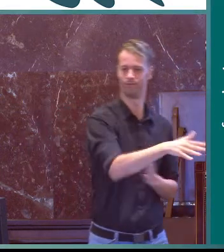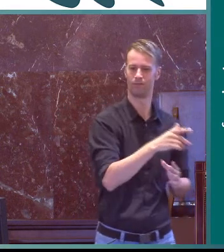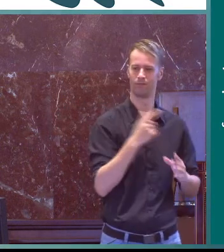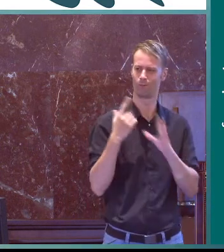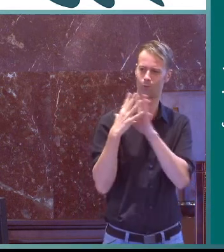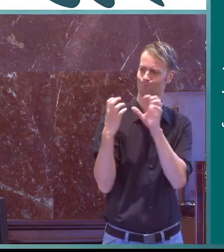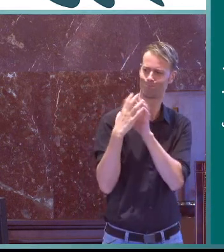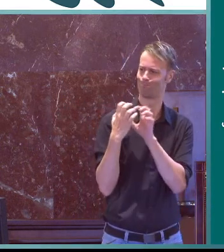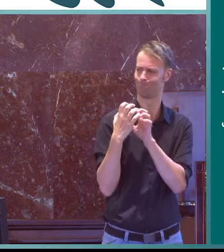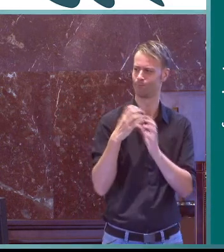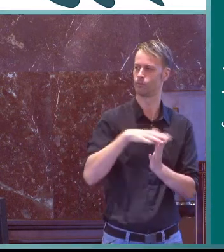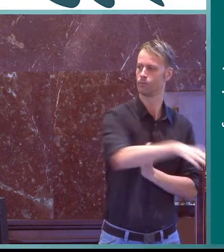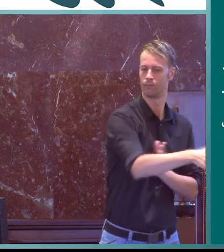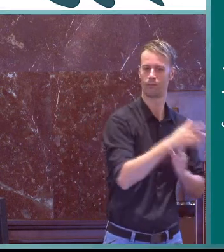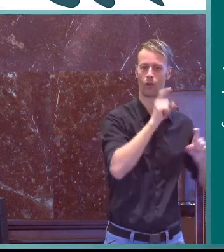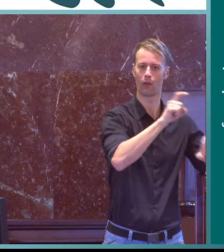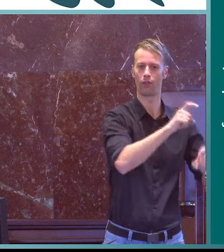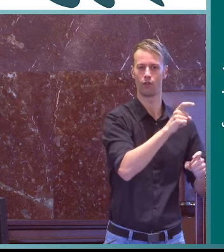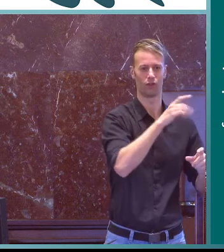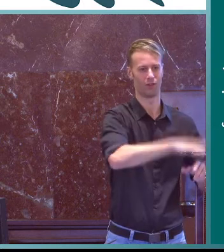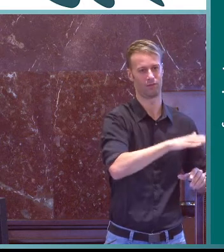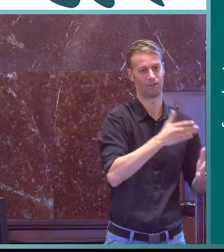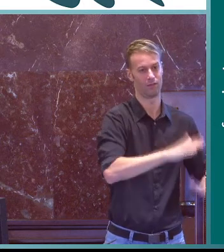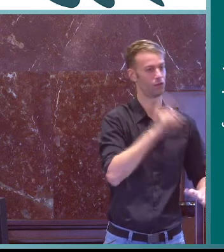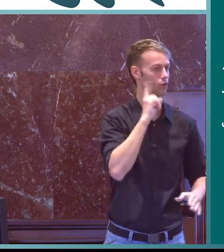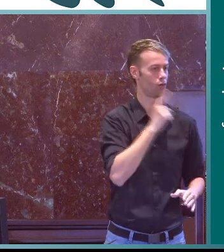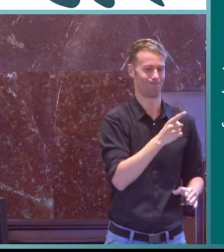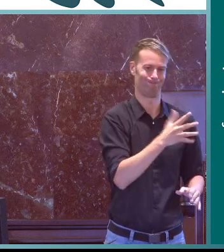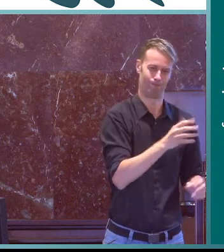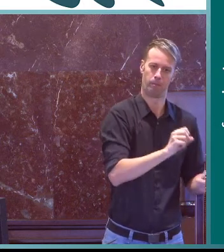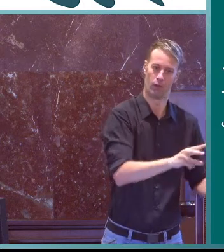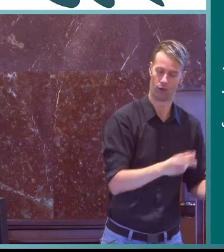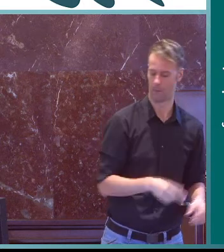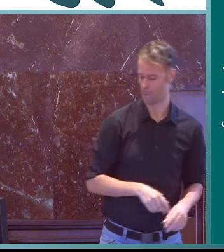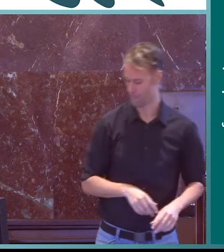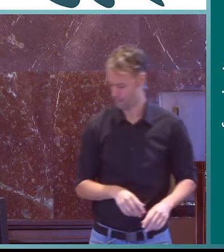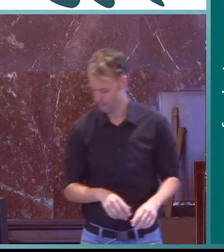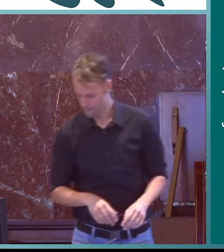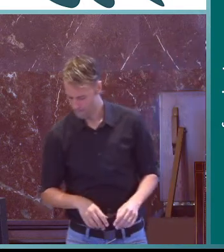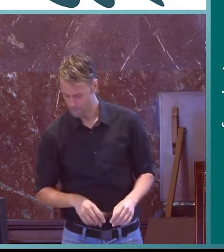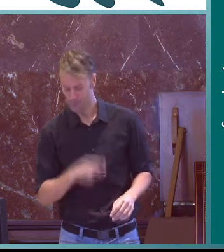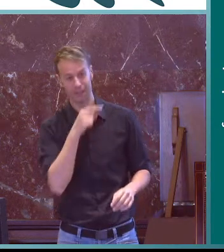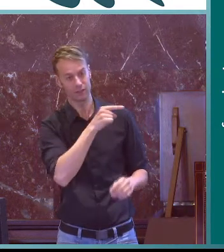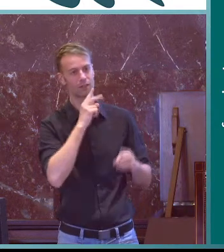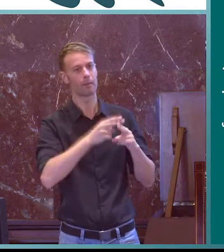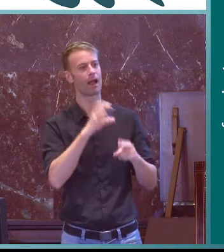si la relación de los padres con la escuela no se entienden no es buena también va a influir en la educación del niño